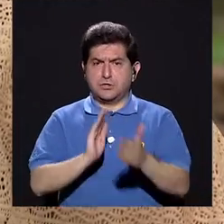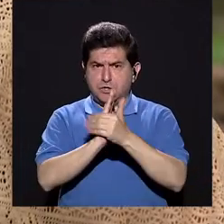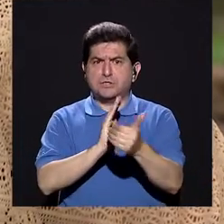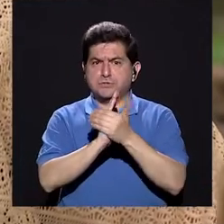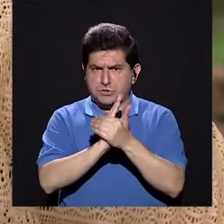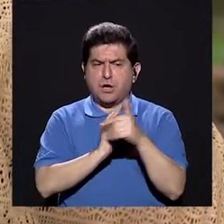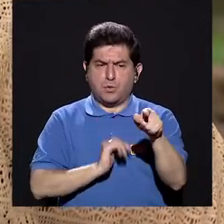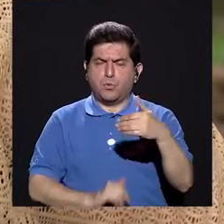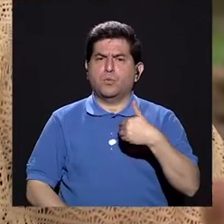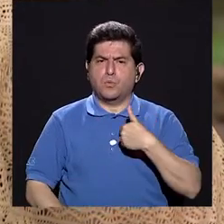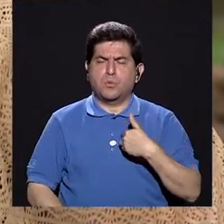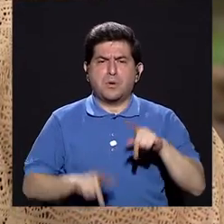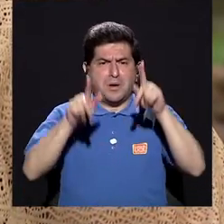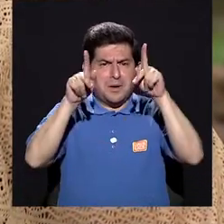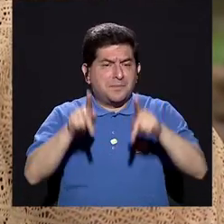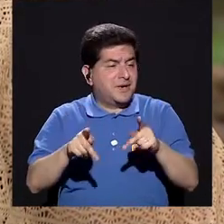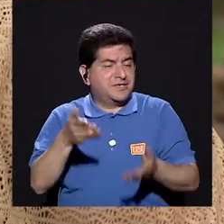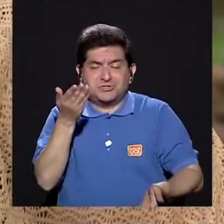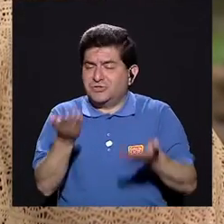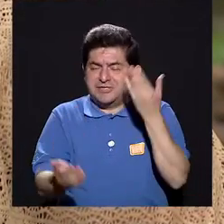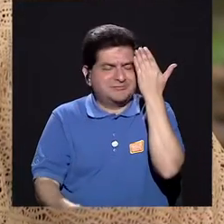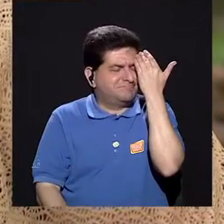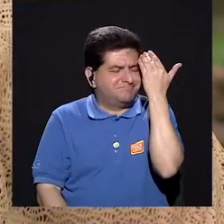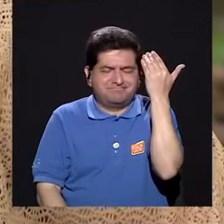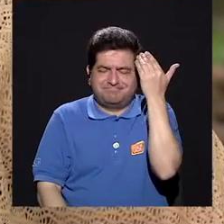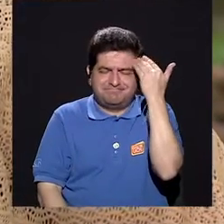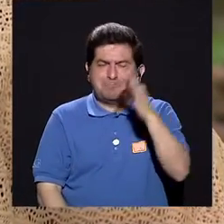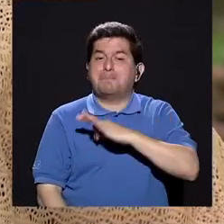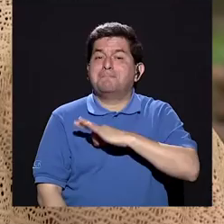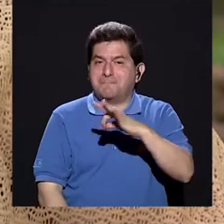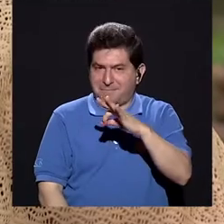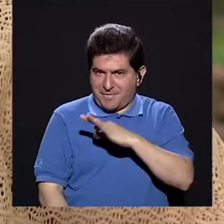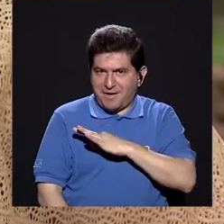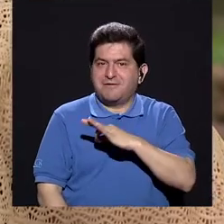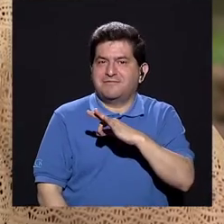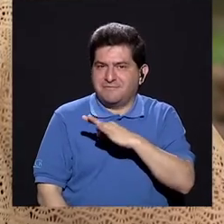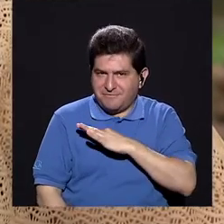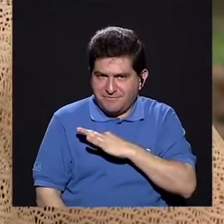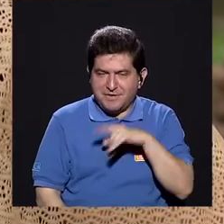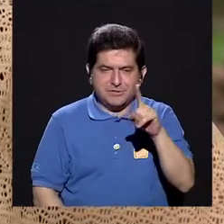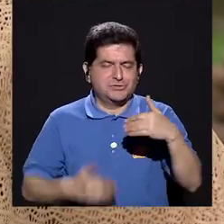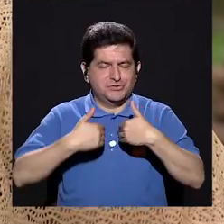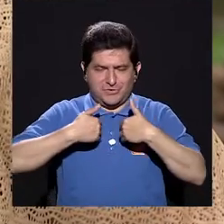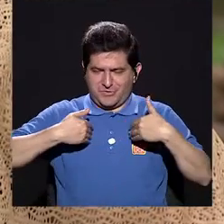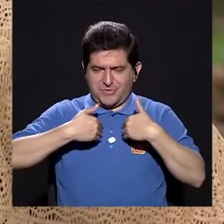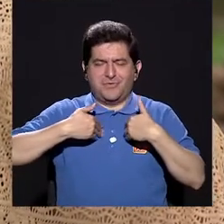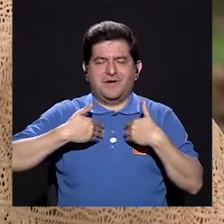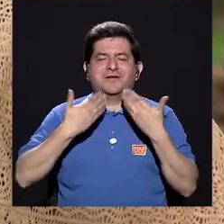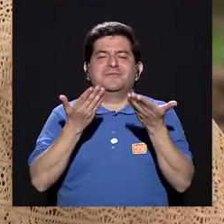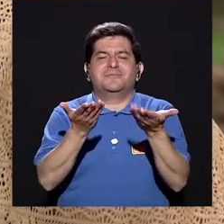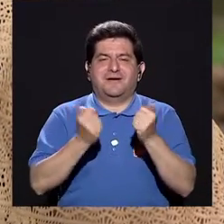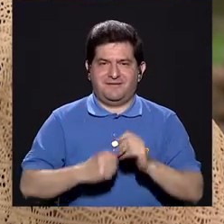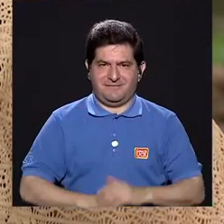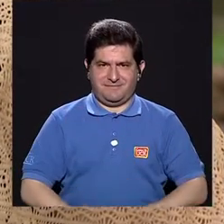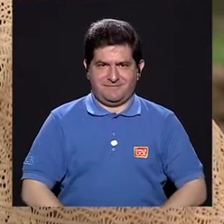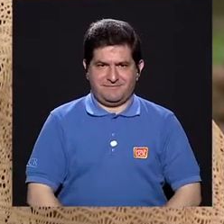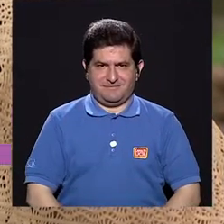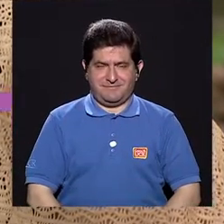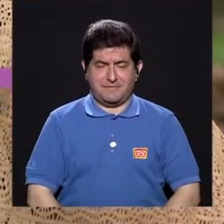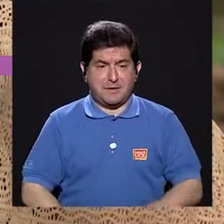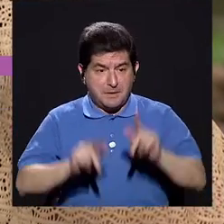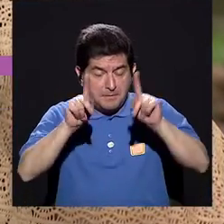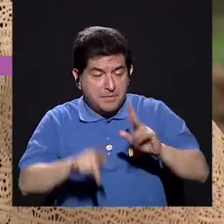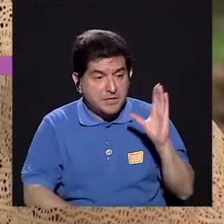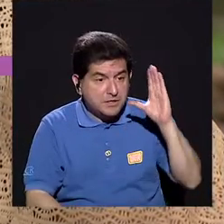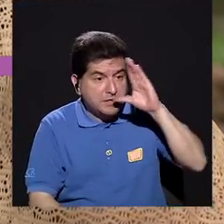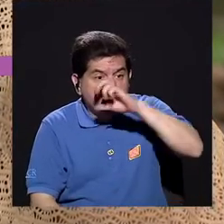La gente no tiene idea de los beneficios que tiene un animal. Si la